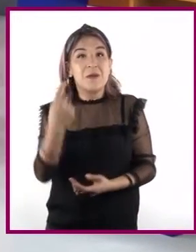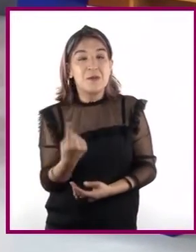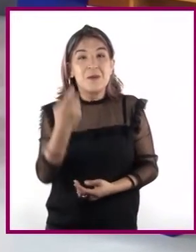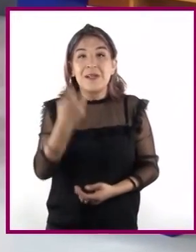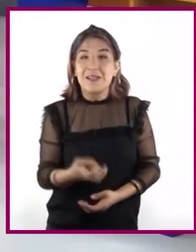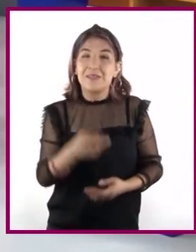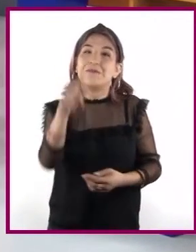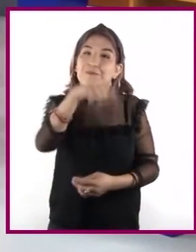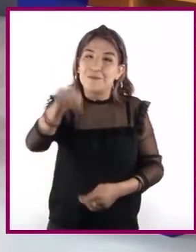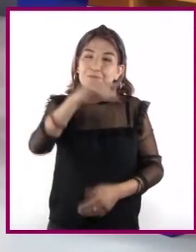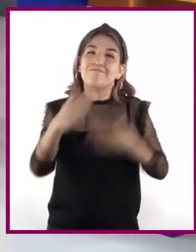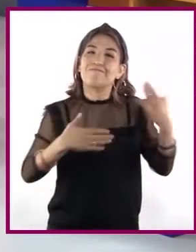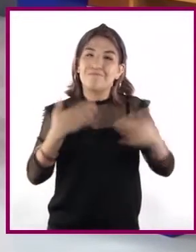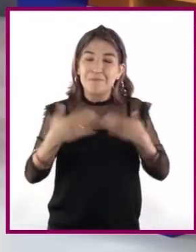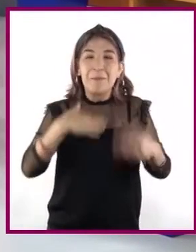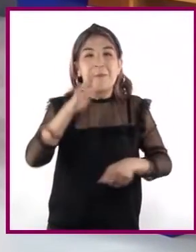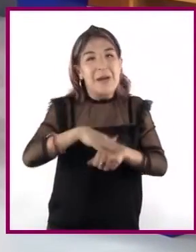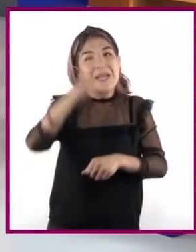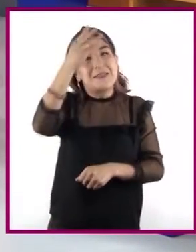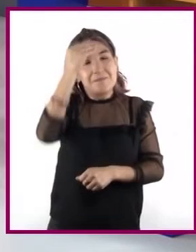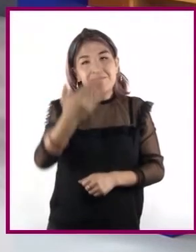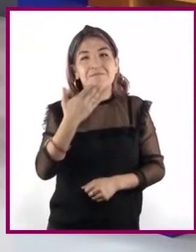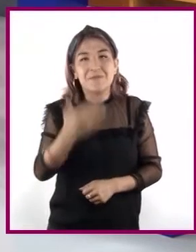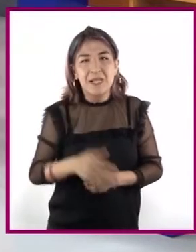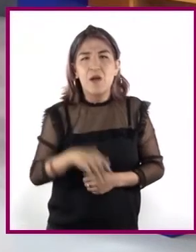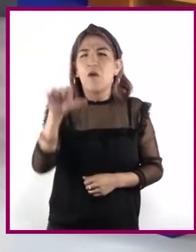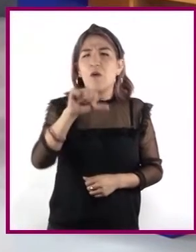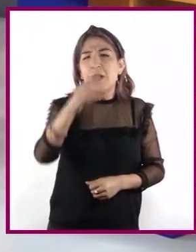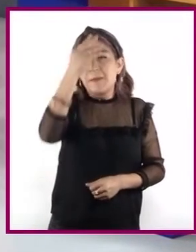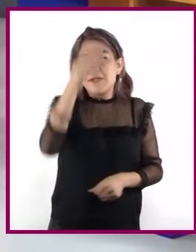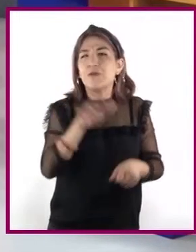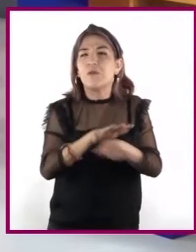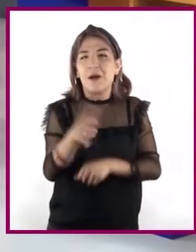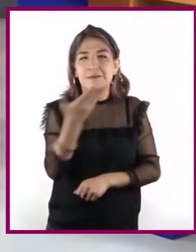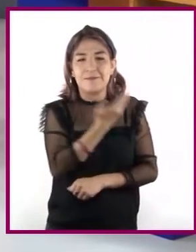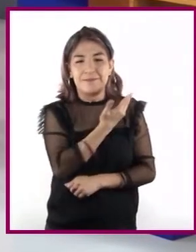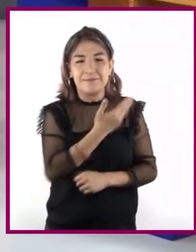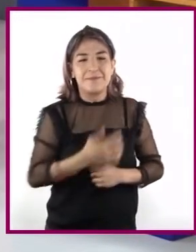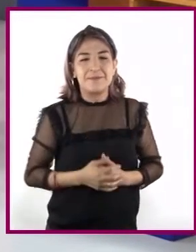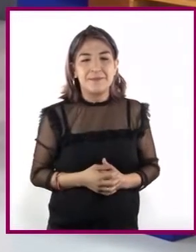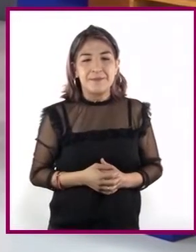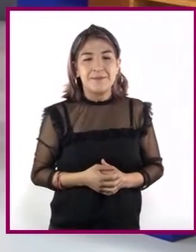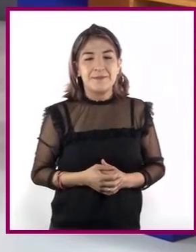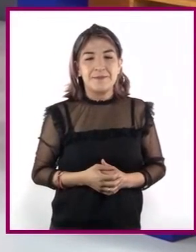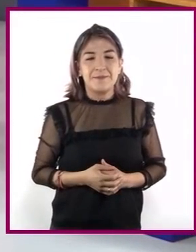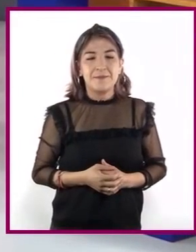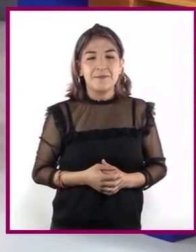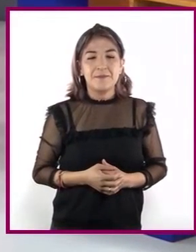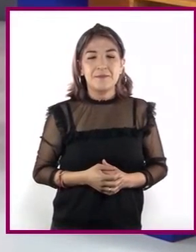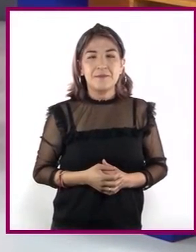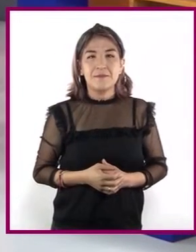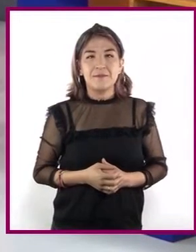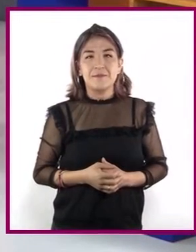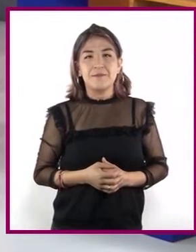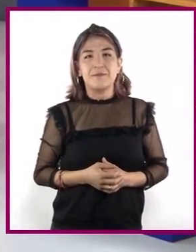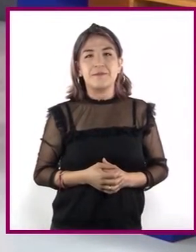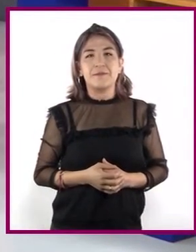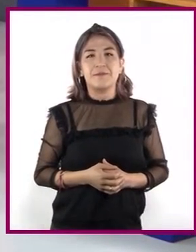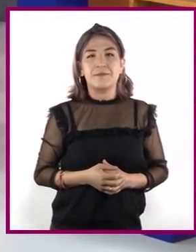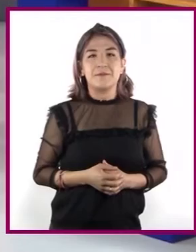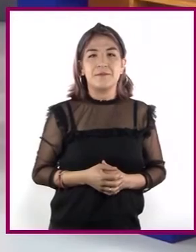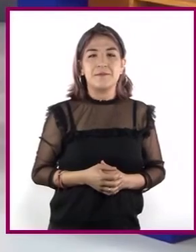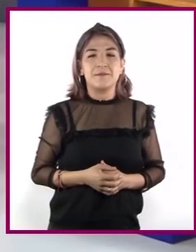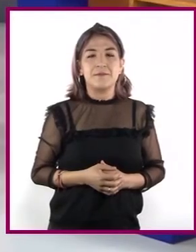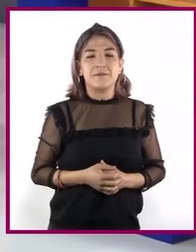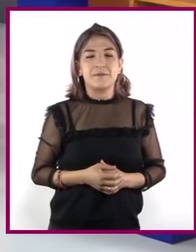ustedes. Nuestro aprendizaje esperado ha sido identificar los argumentos basados en datos y los